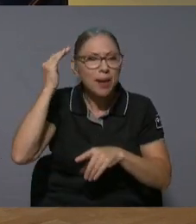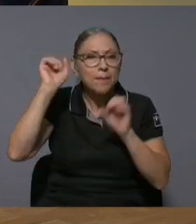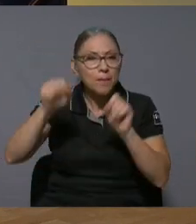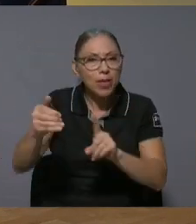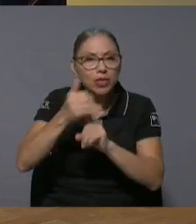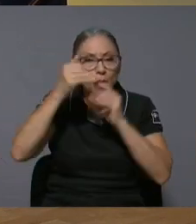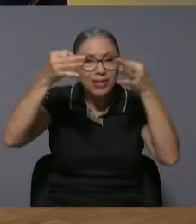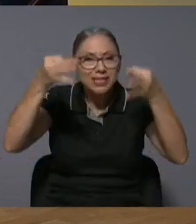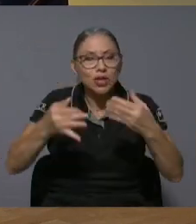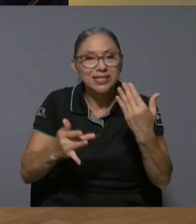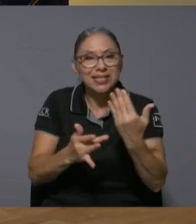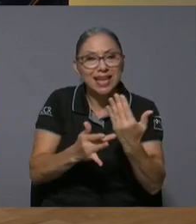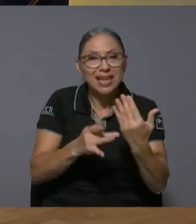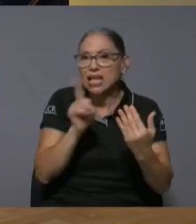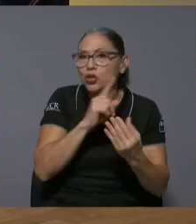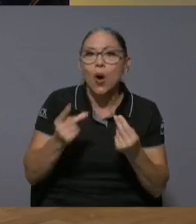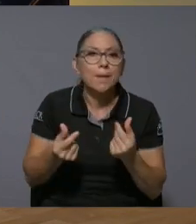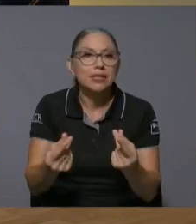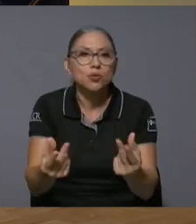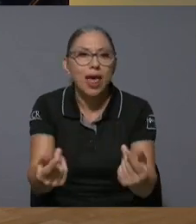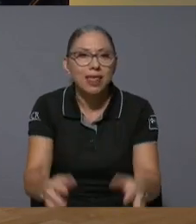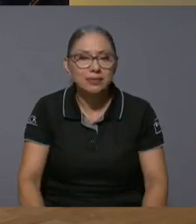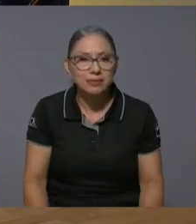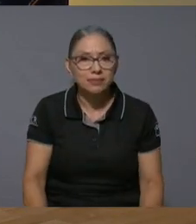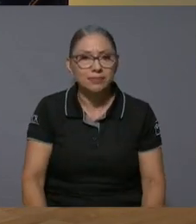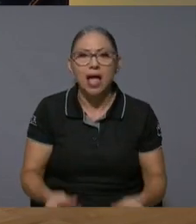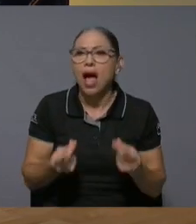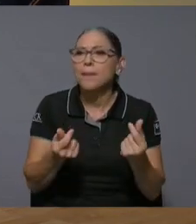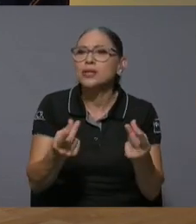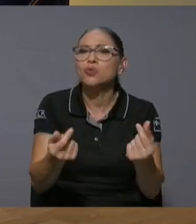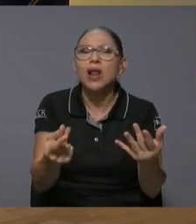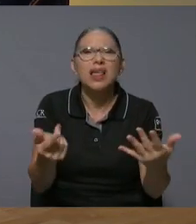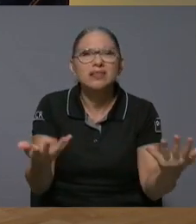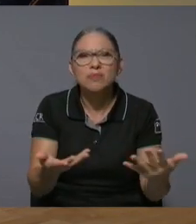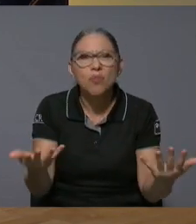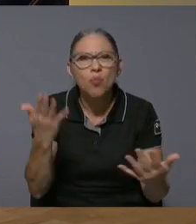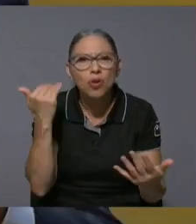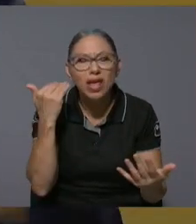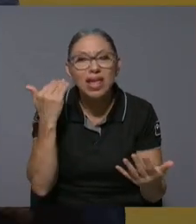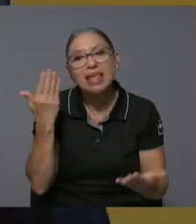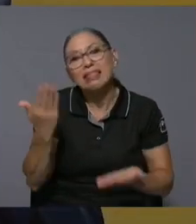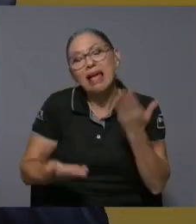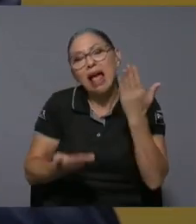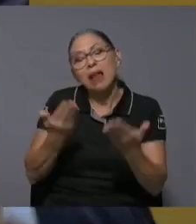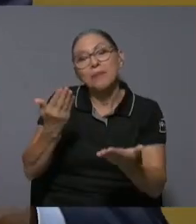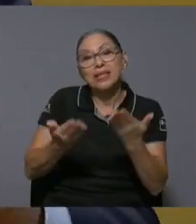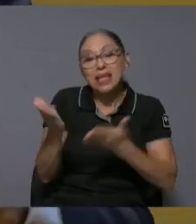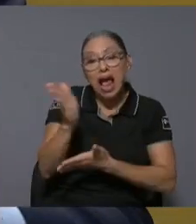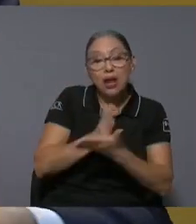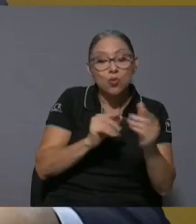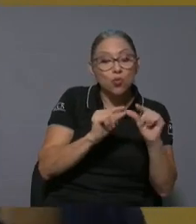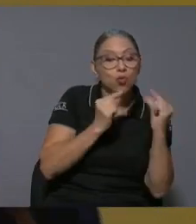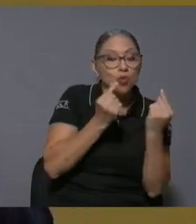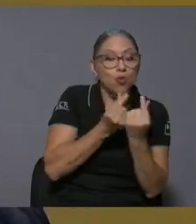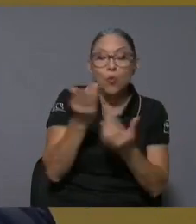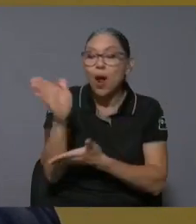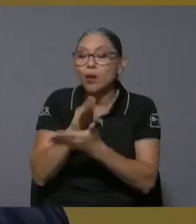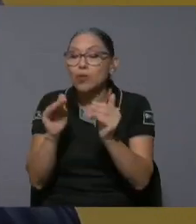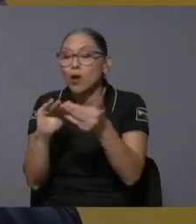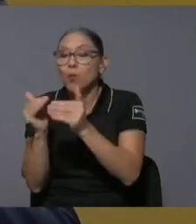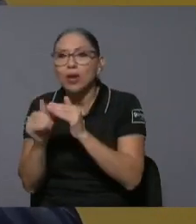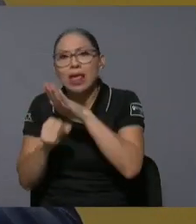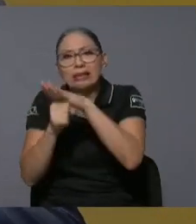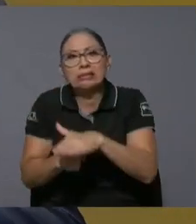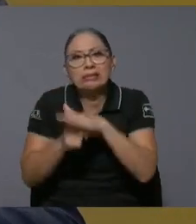no apresuradas ¿apresuradas en qué sentido? normalmente por la presión de algún grupo o de alguna comunidad queremos hacer algo ya